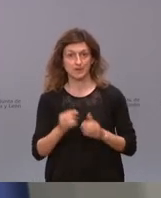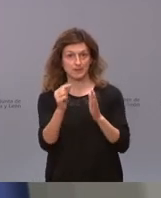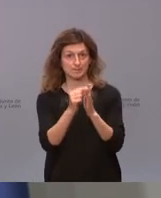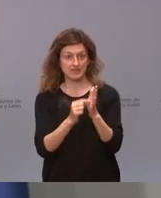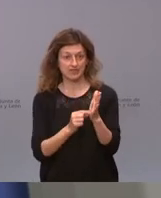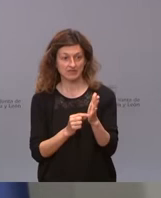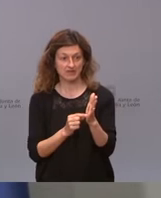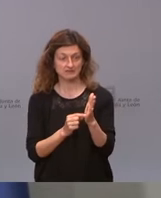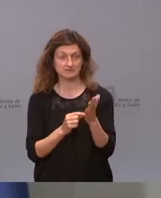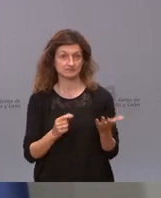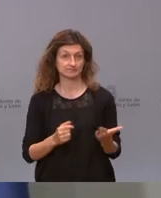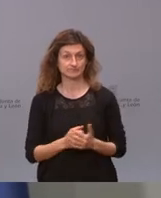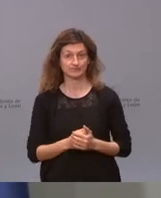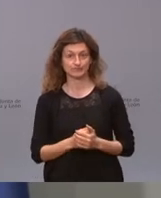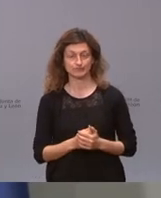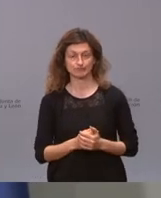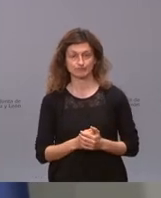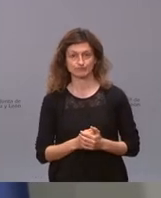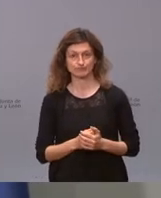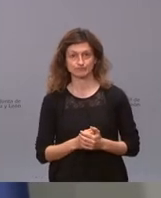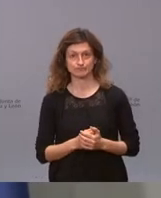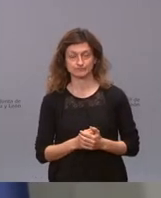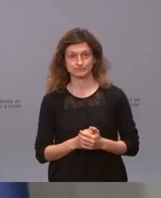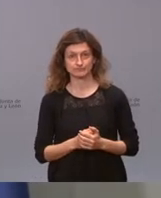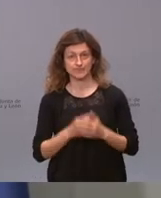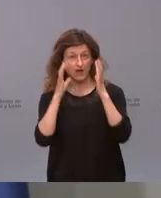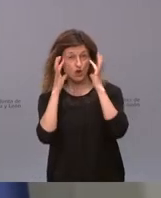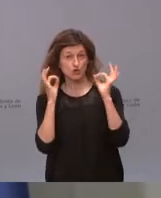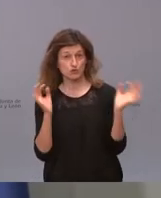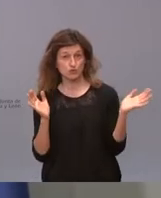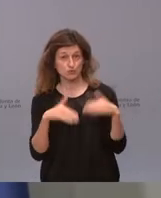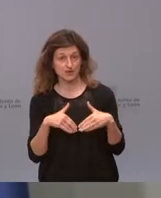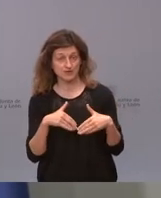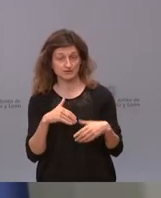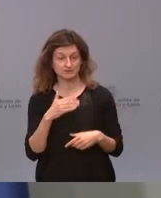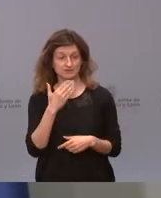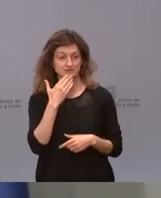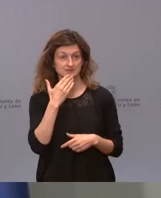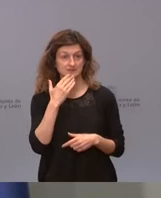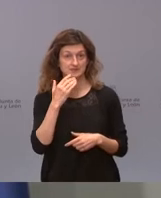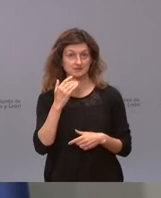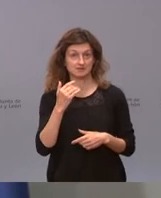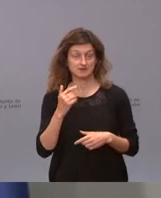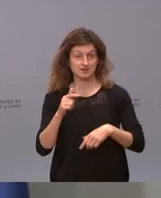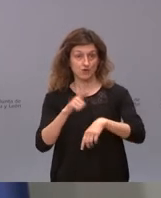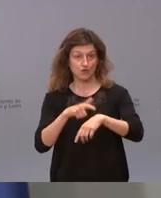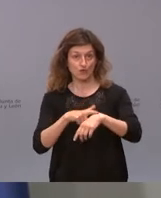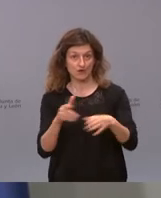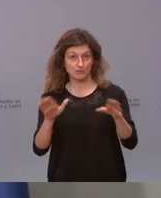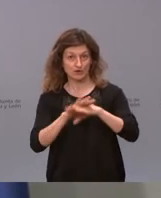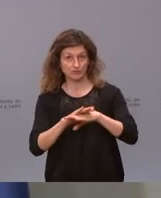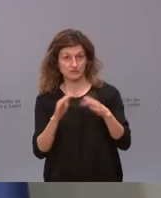entendemos posible ni razonable que, si no hay toque de queda, se mantenga